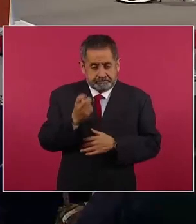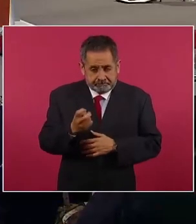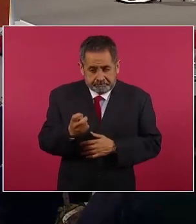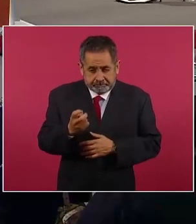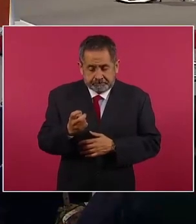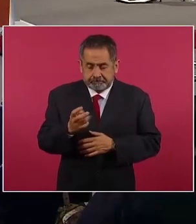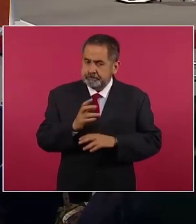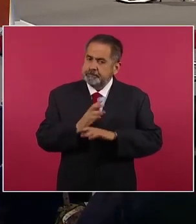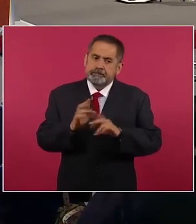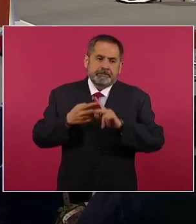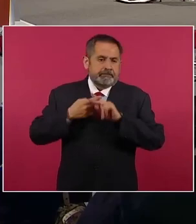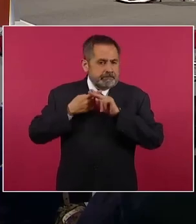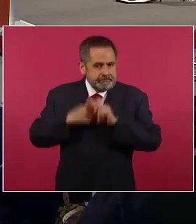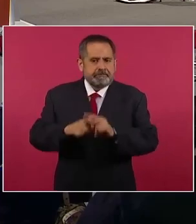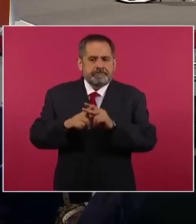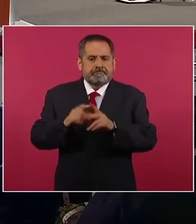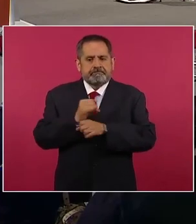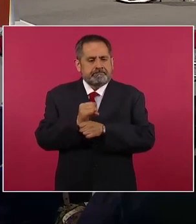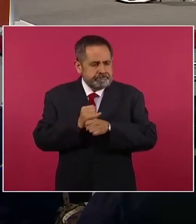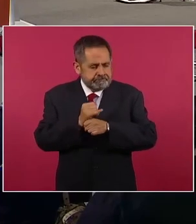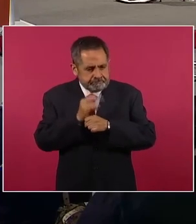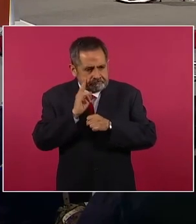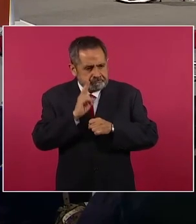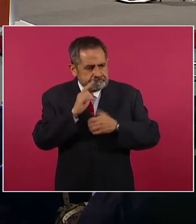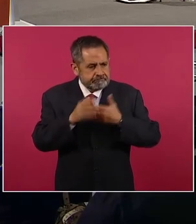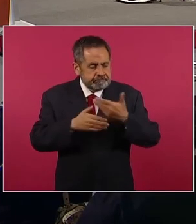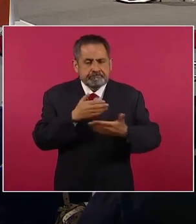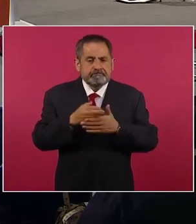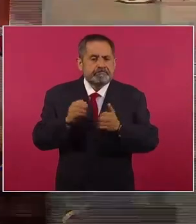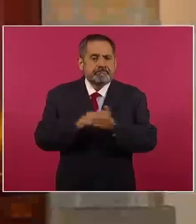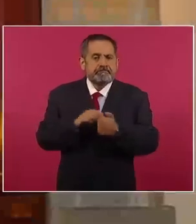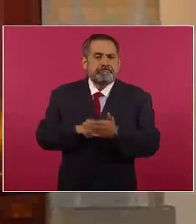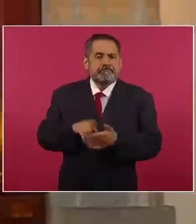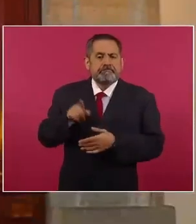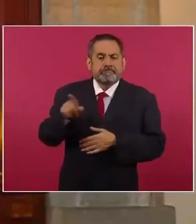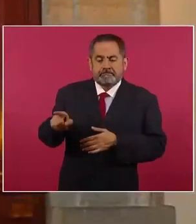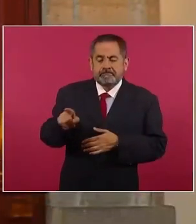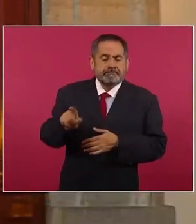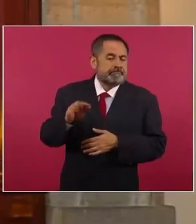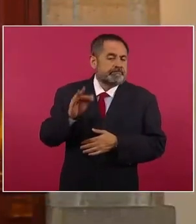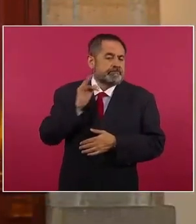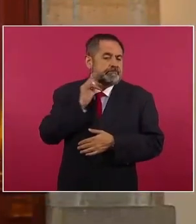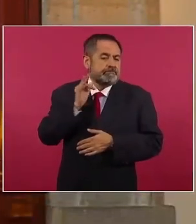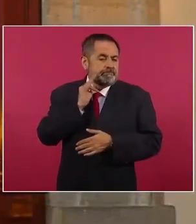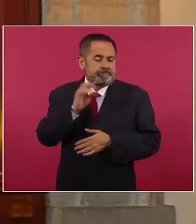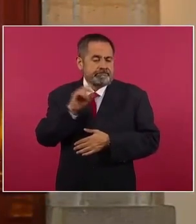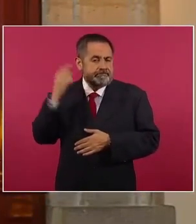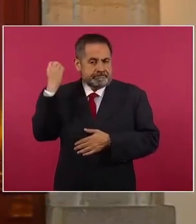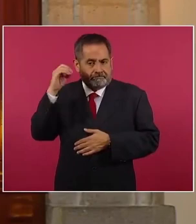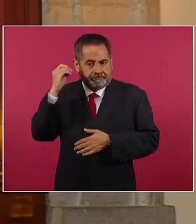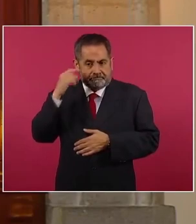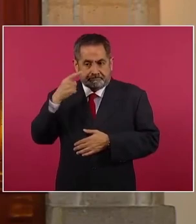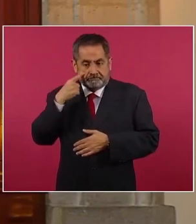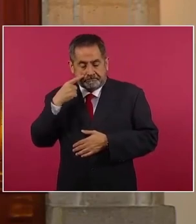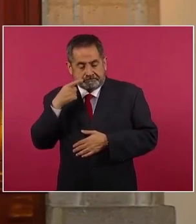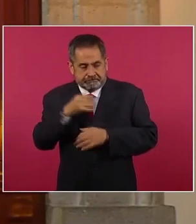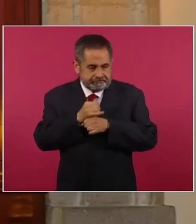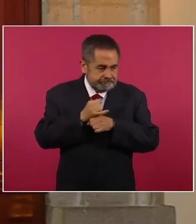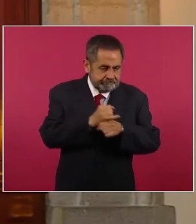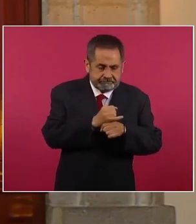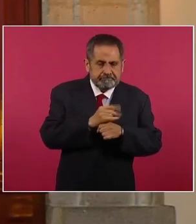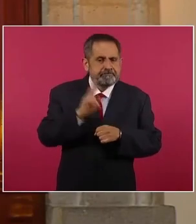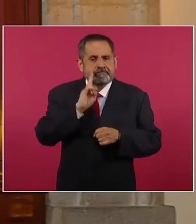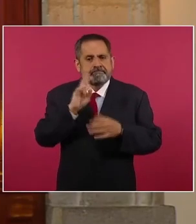abrió una carpeta de investigación por parte de la Fiscalía General de Justicia de Oaxaca, se ha